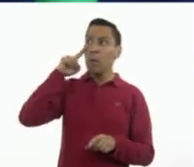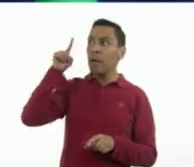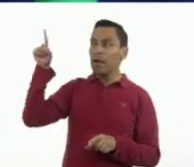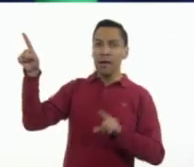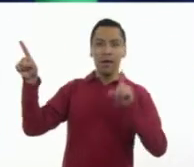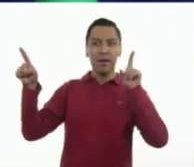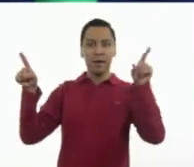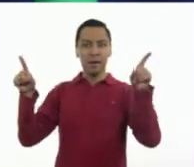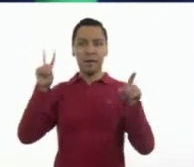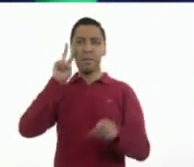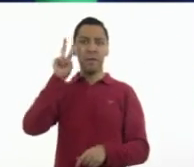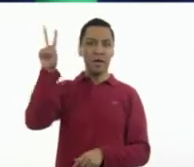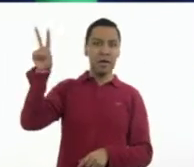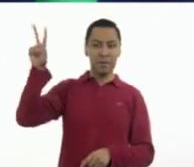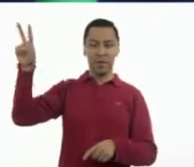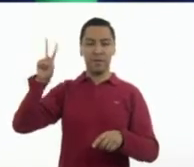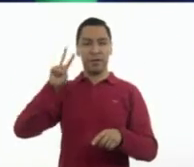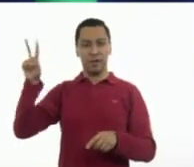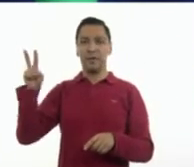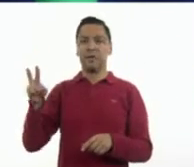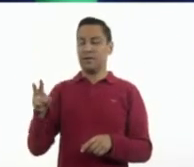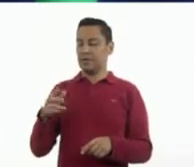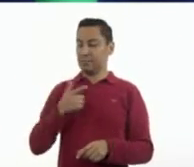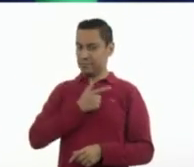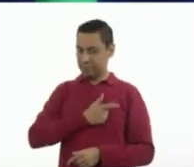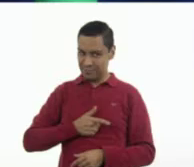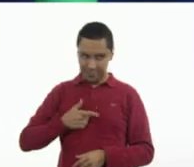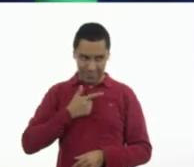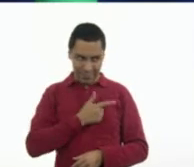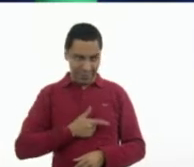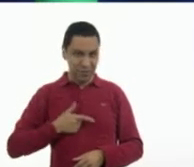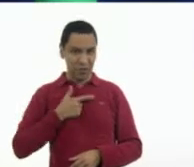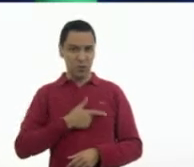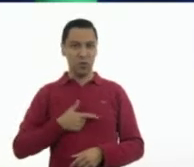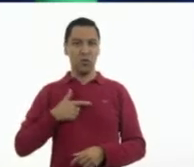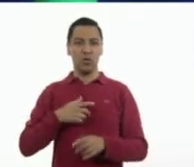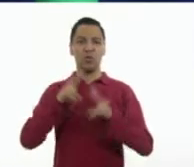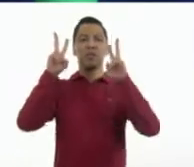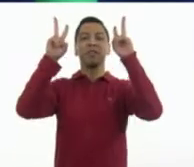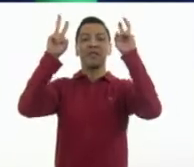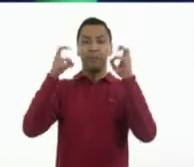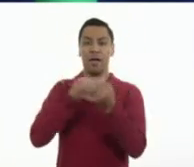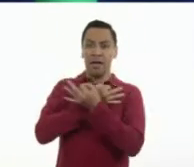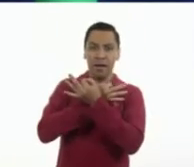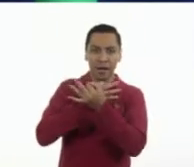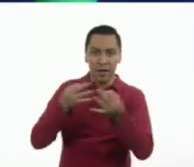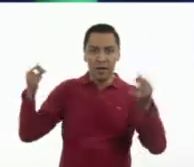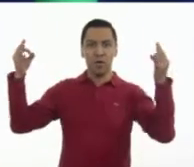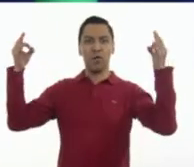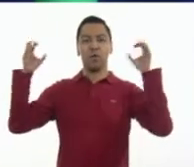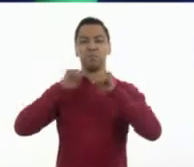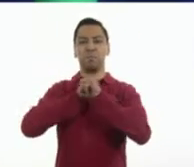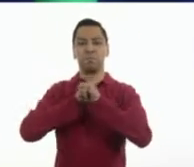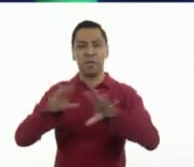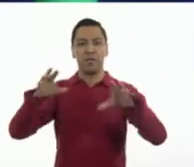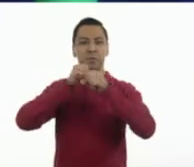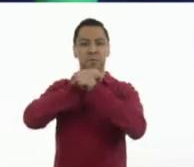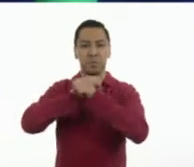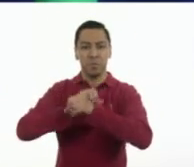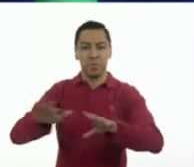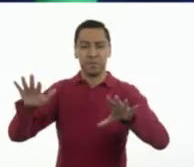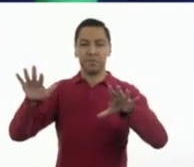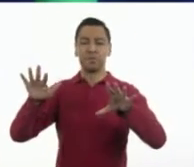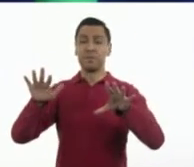¡Exacto! A mí me encanta, me encanta, me encanta este tema de los anuncios. Y maestro, le quiero hacer una pregunta. ¿En todas